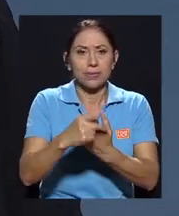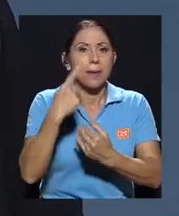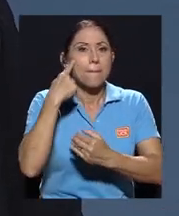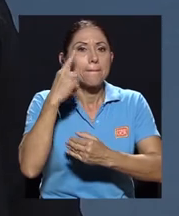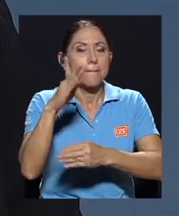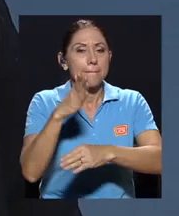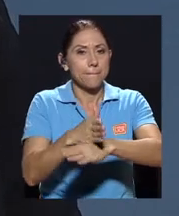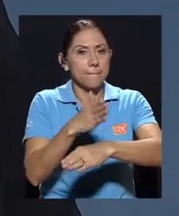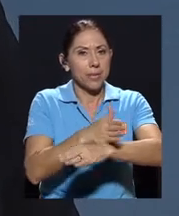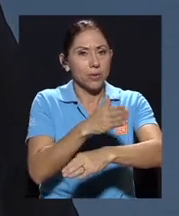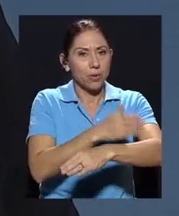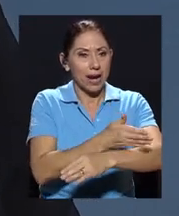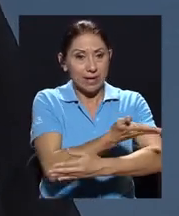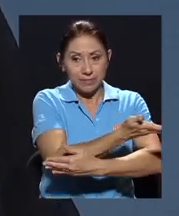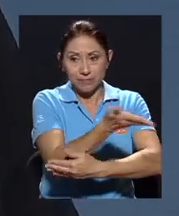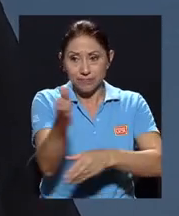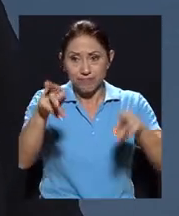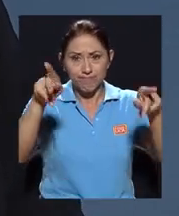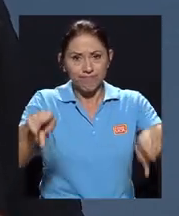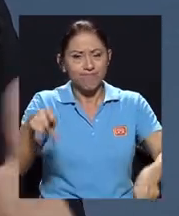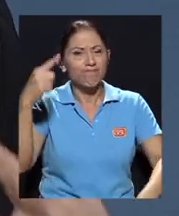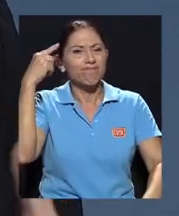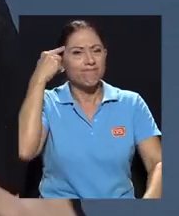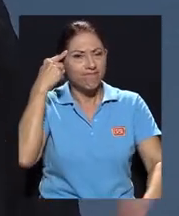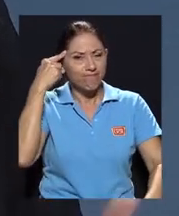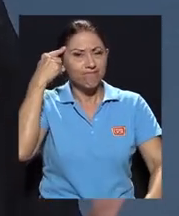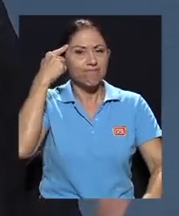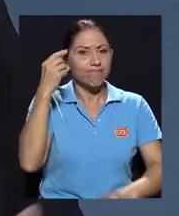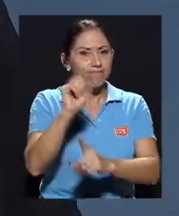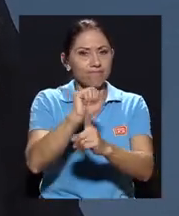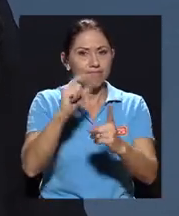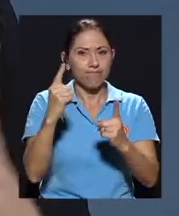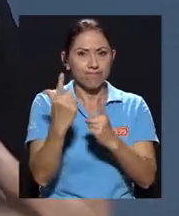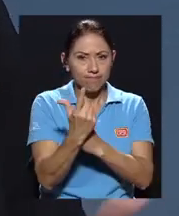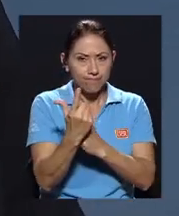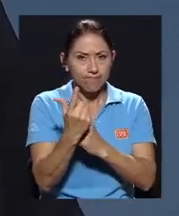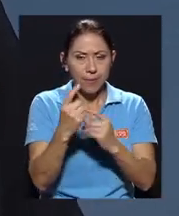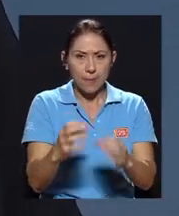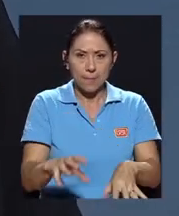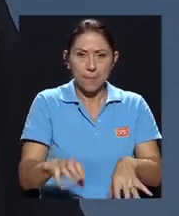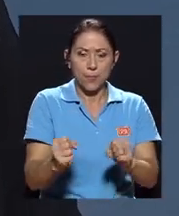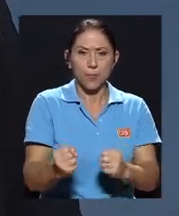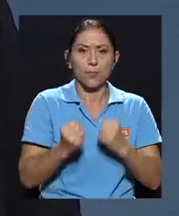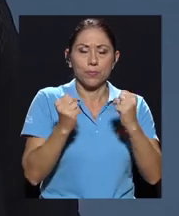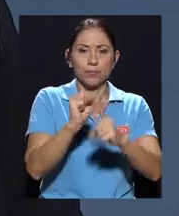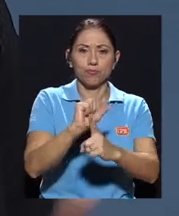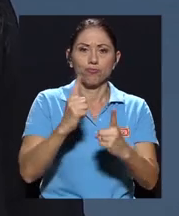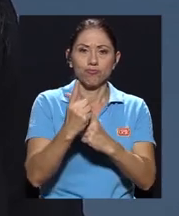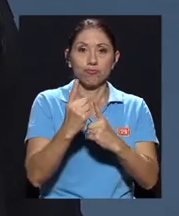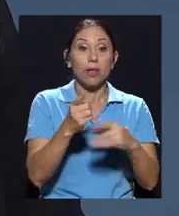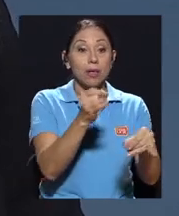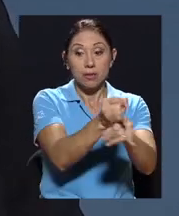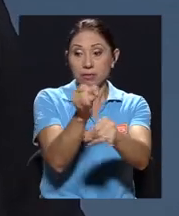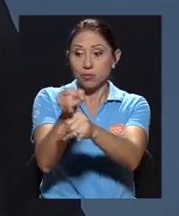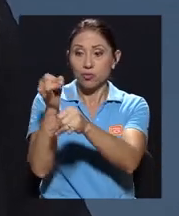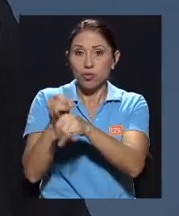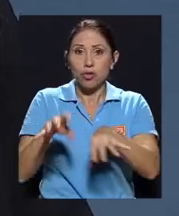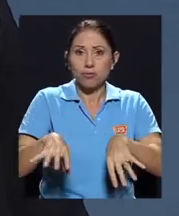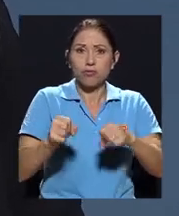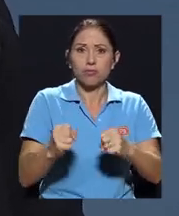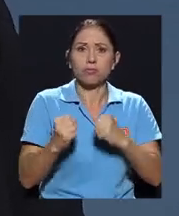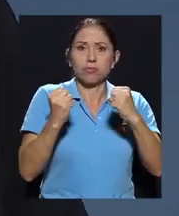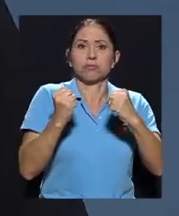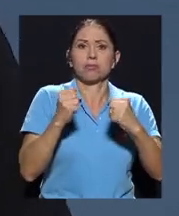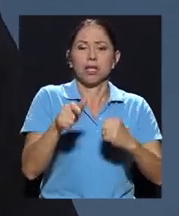de conciencia social, empoderamiento social, y el fortalecimiento de las instituciones, que eso sí nos interesa muchísimo.